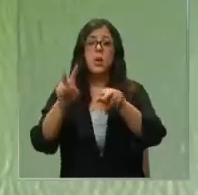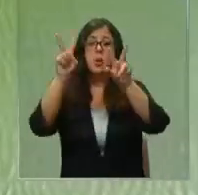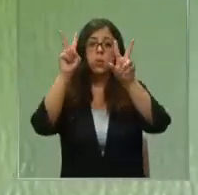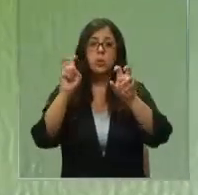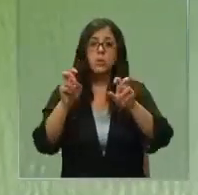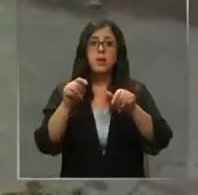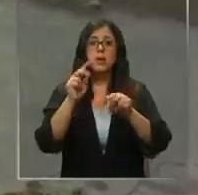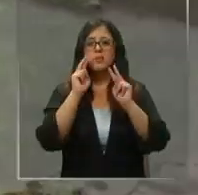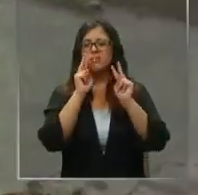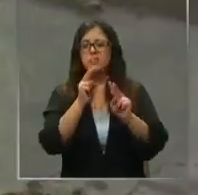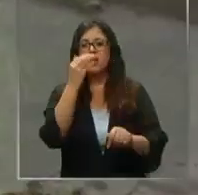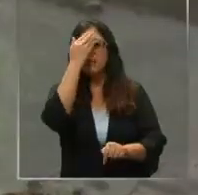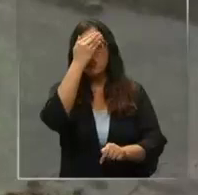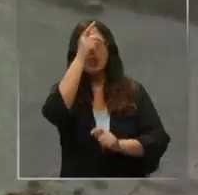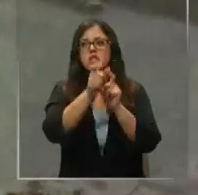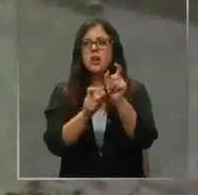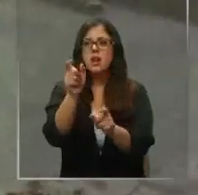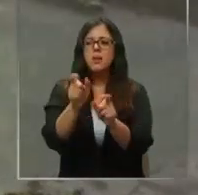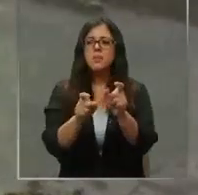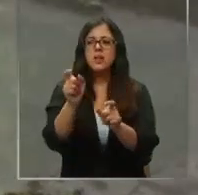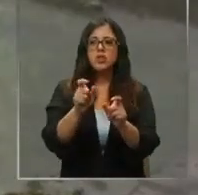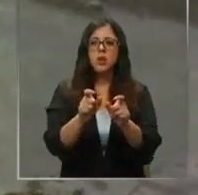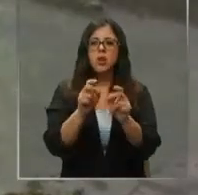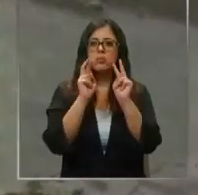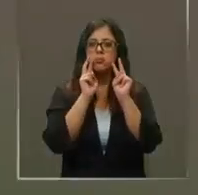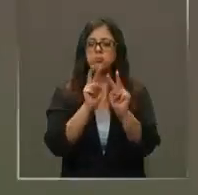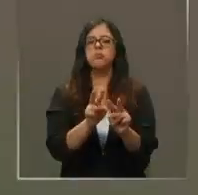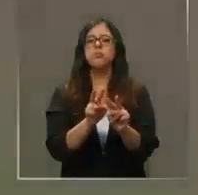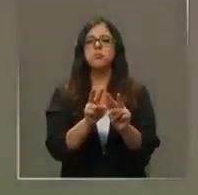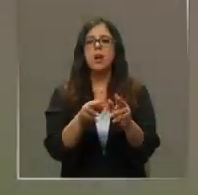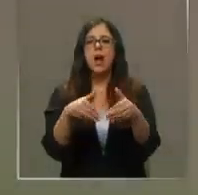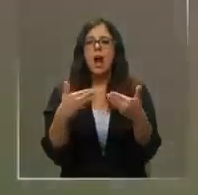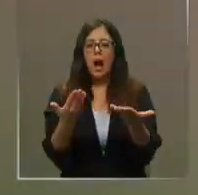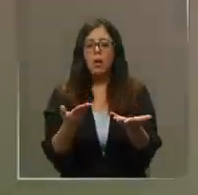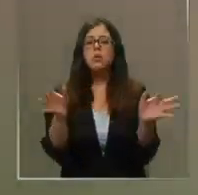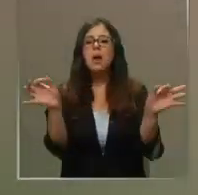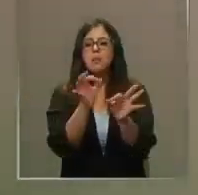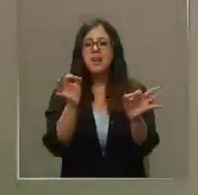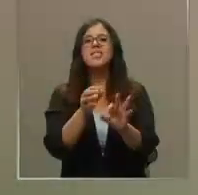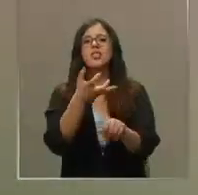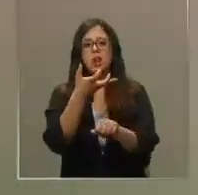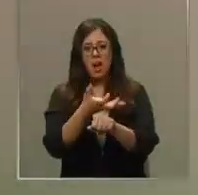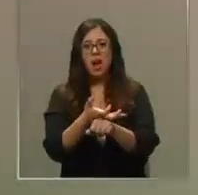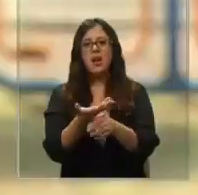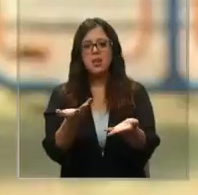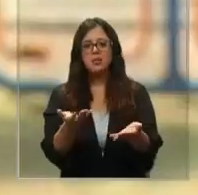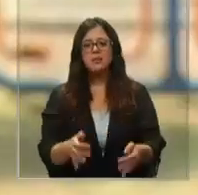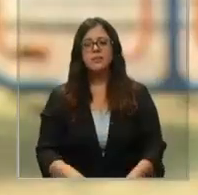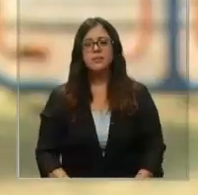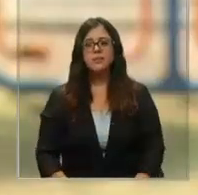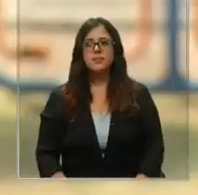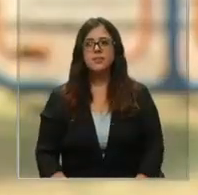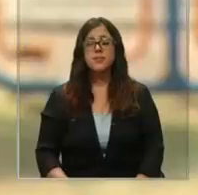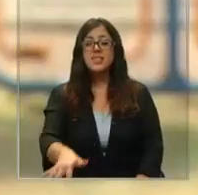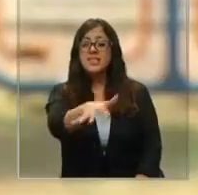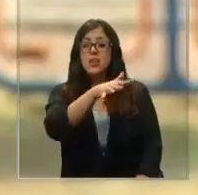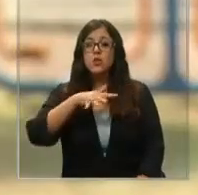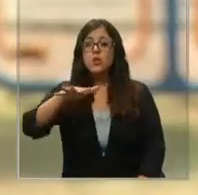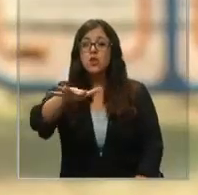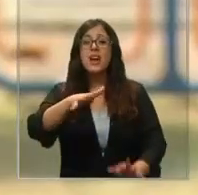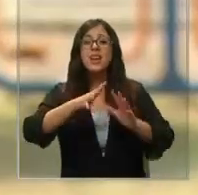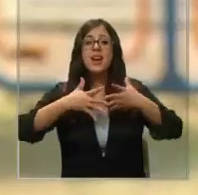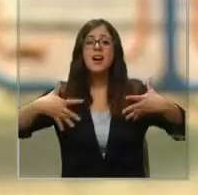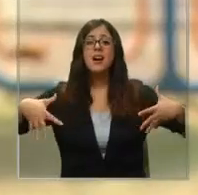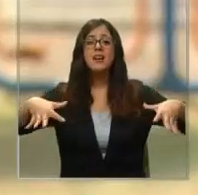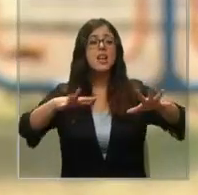que ha causado preocupación entre las personas que lo han presenciado, aunque tiene una explicación científica detrás. Lo que está ocurriendo en el río de la Plata en